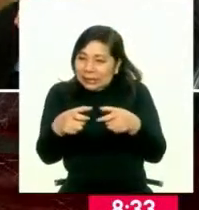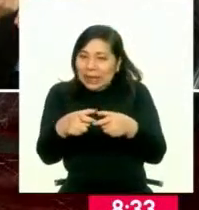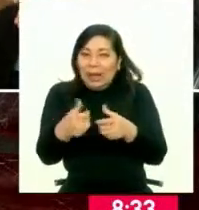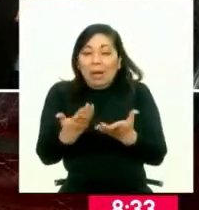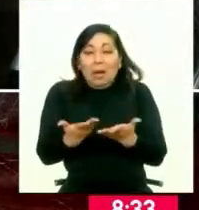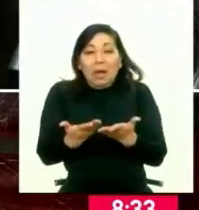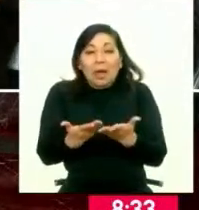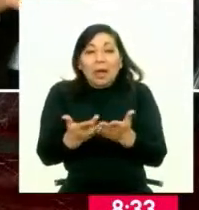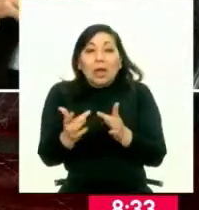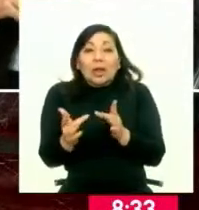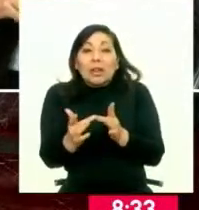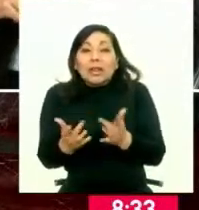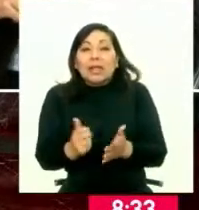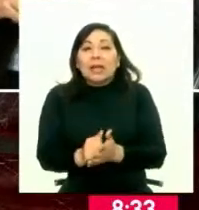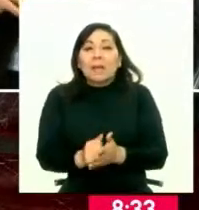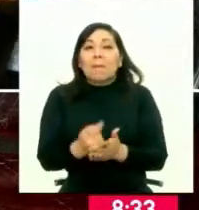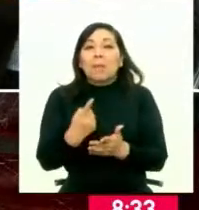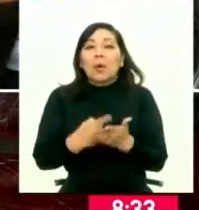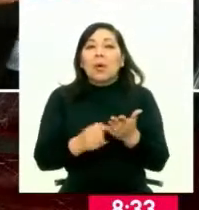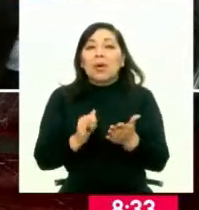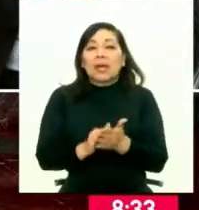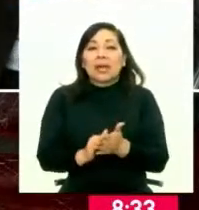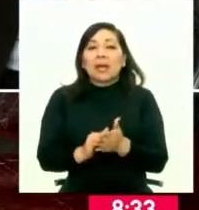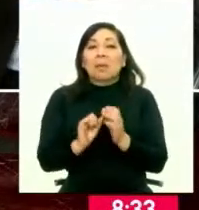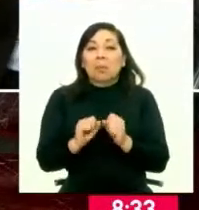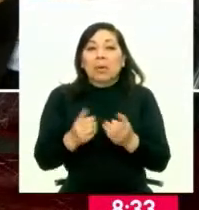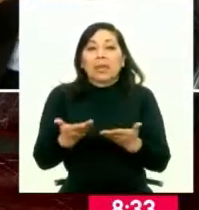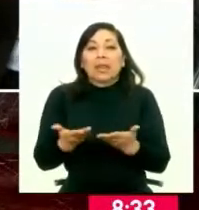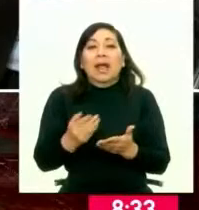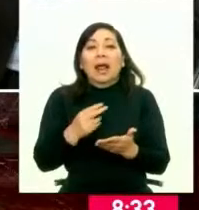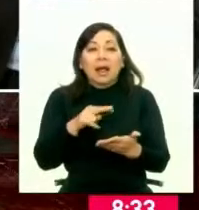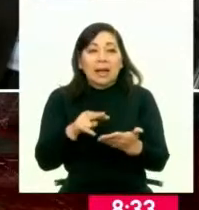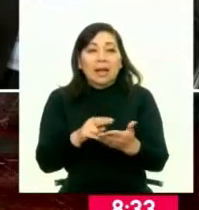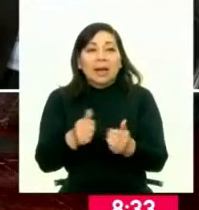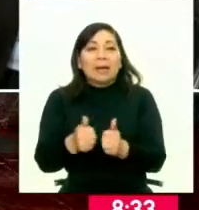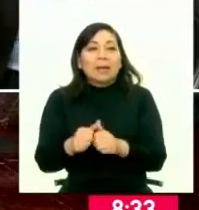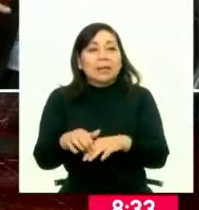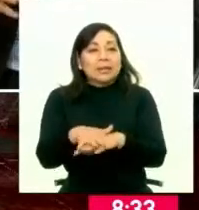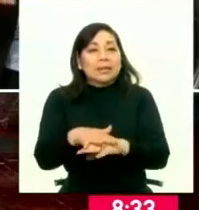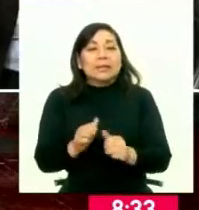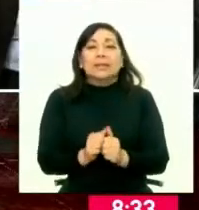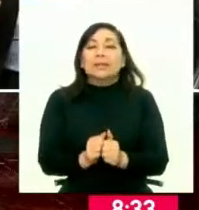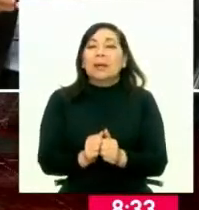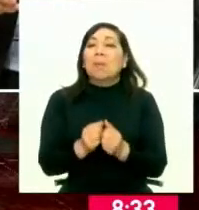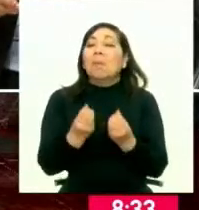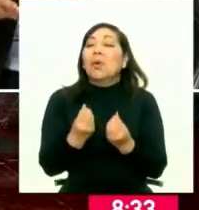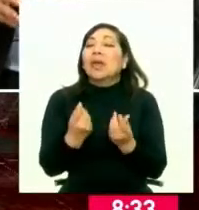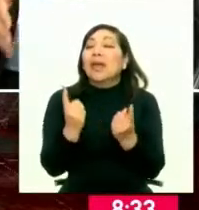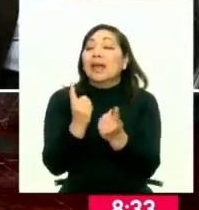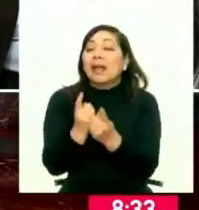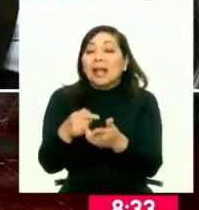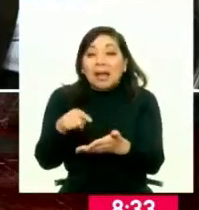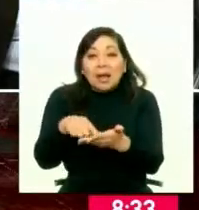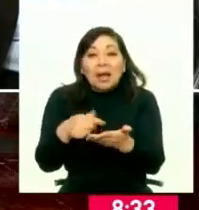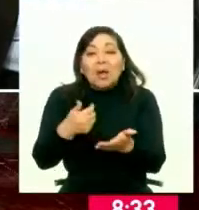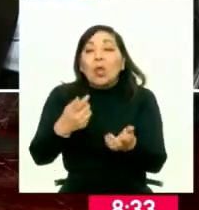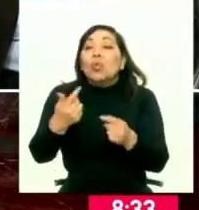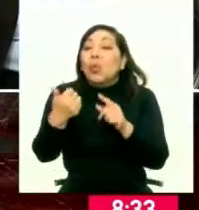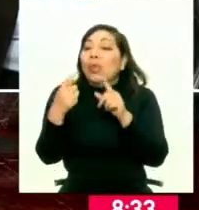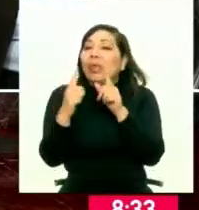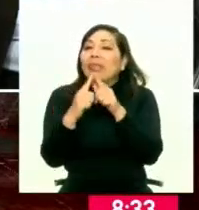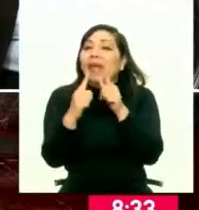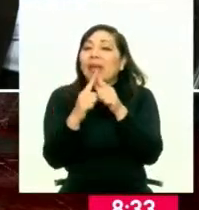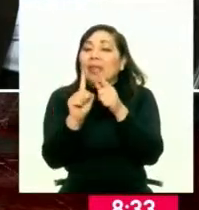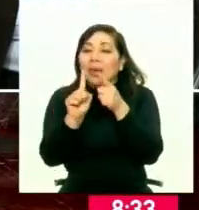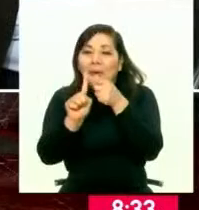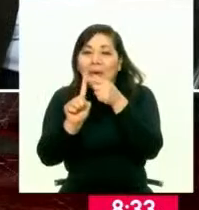documento sea contactless y, por lo tanto, que esos datos puedan ser leídos luego por la administración pública. Porque se encuentran ahí, por ejemplo, las huellas digitales.